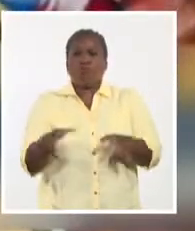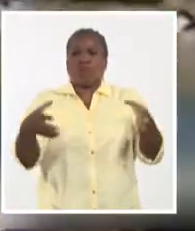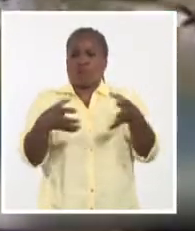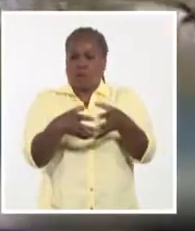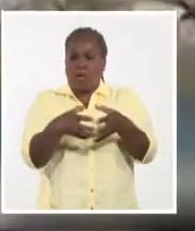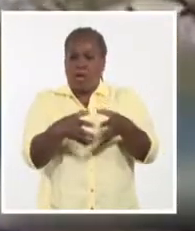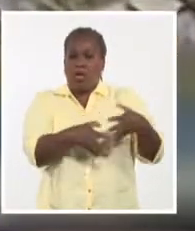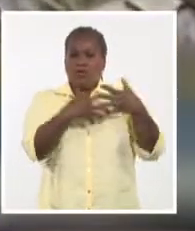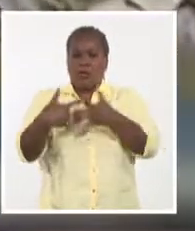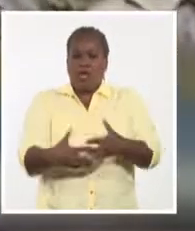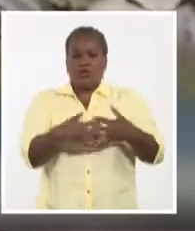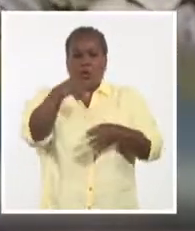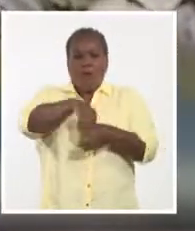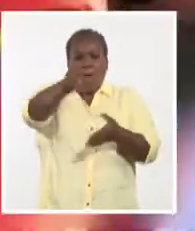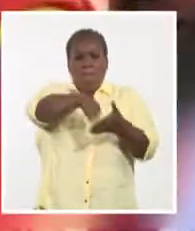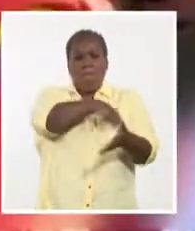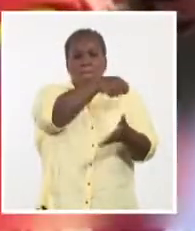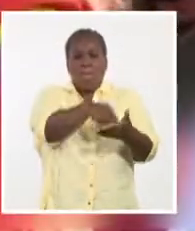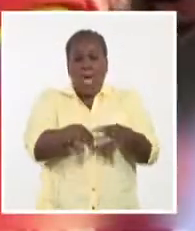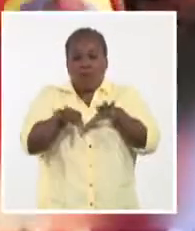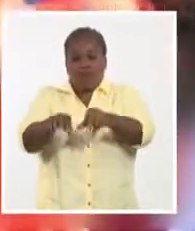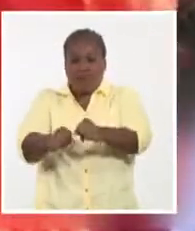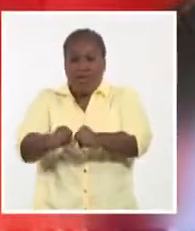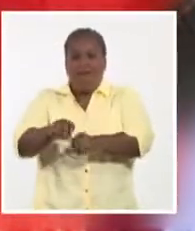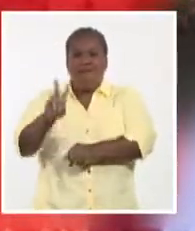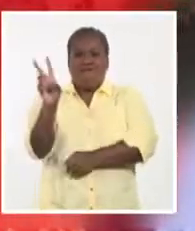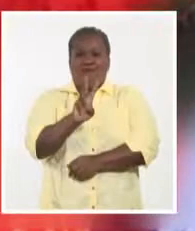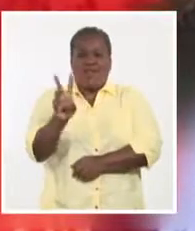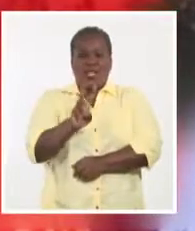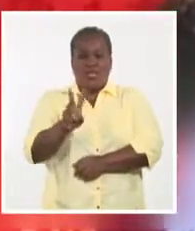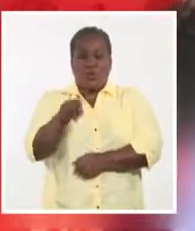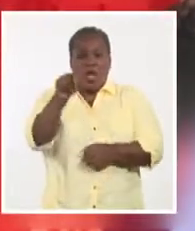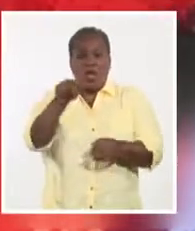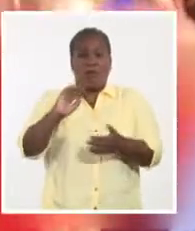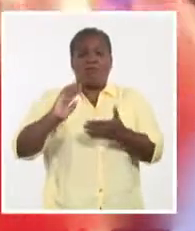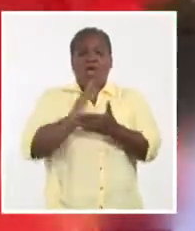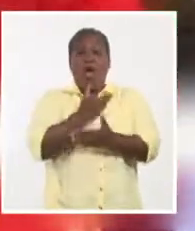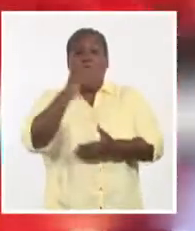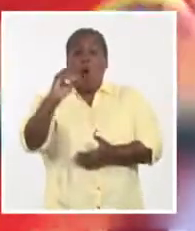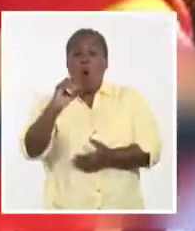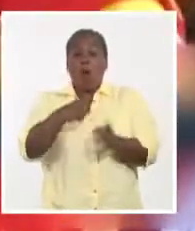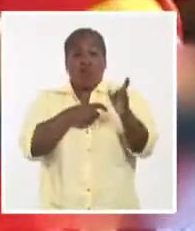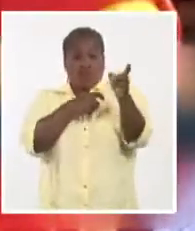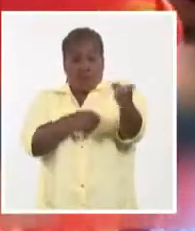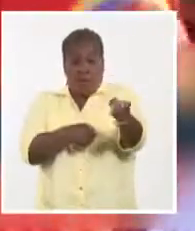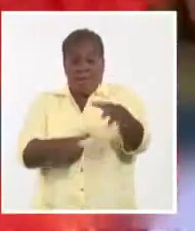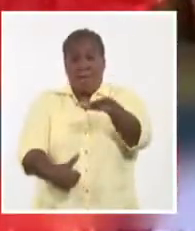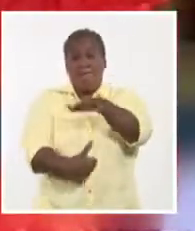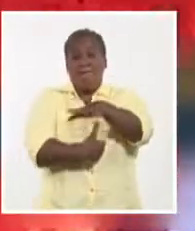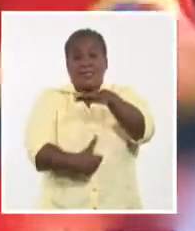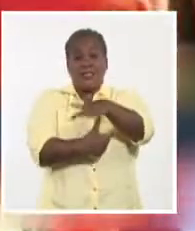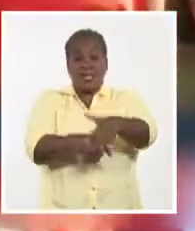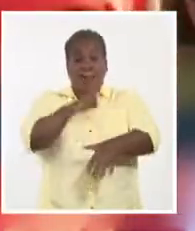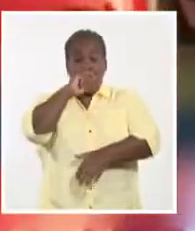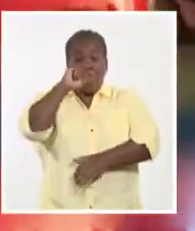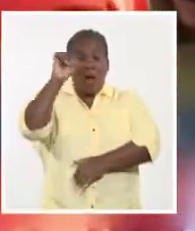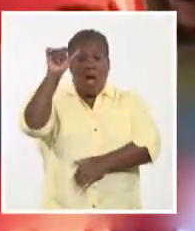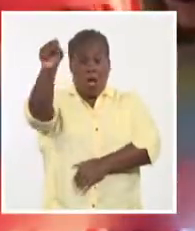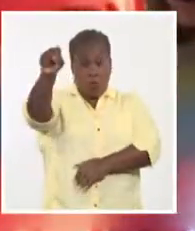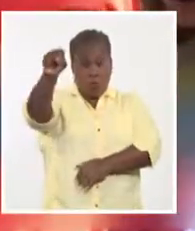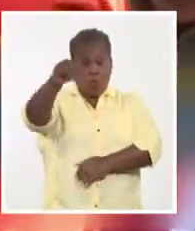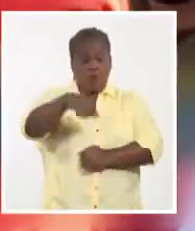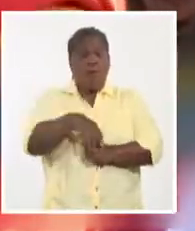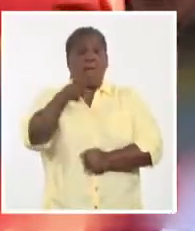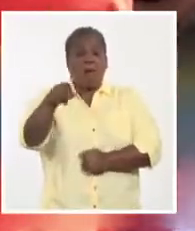como parte de un plan para invadir Venezuela y deponer o asesinar a su presidente constitucional Nicolás Maduro para